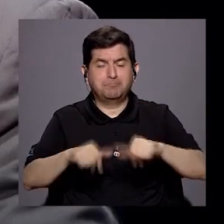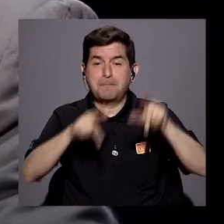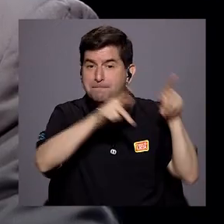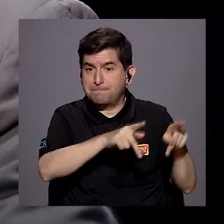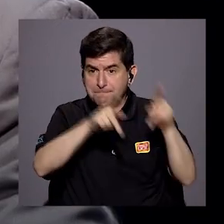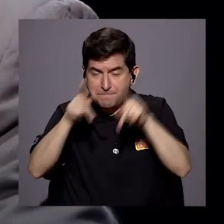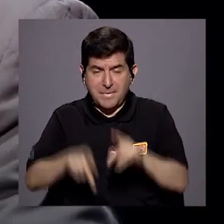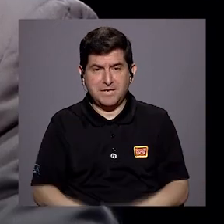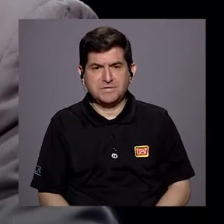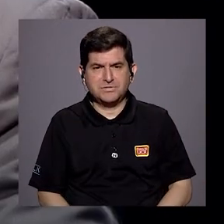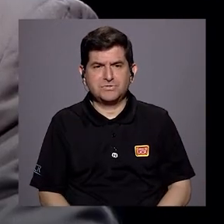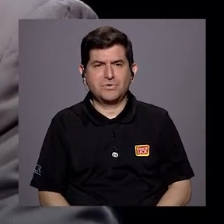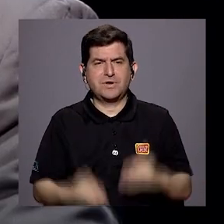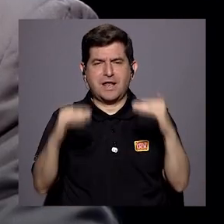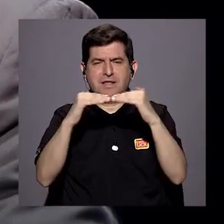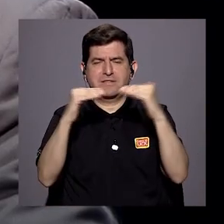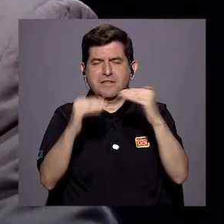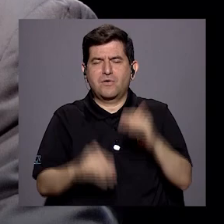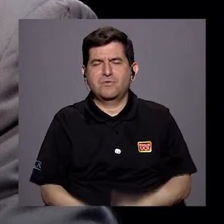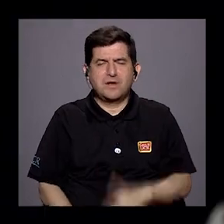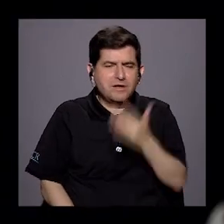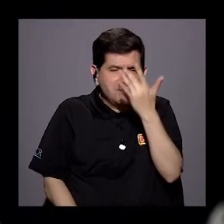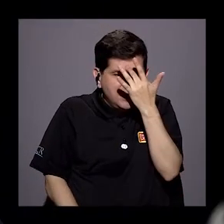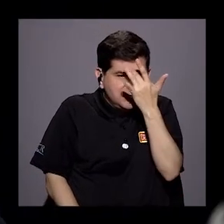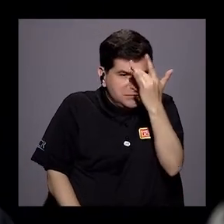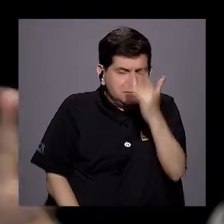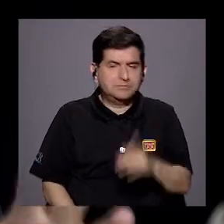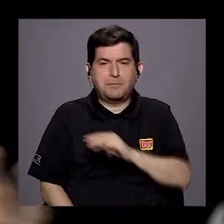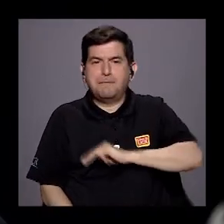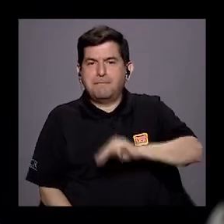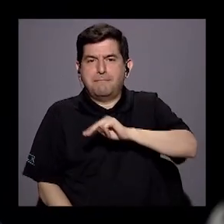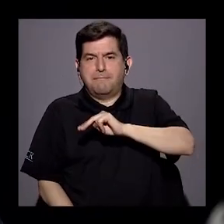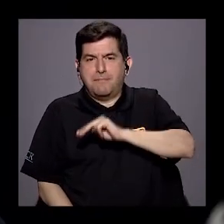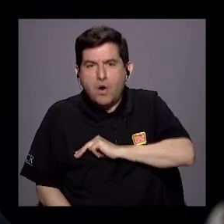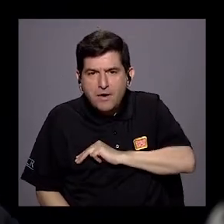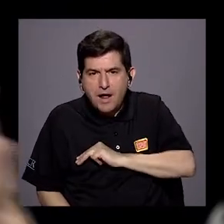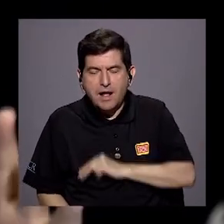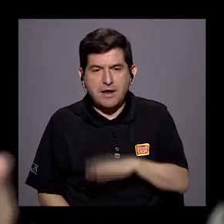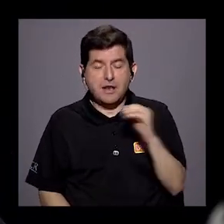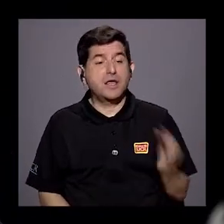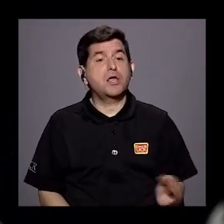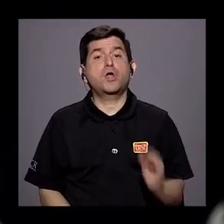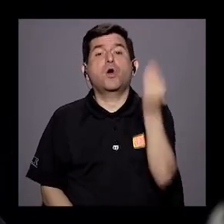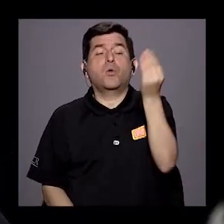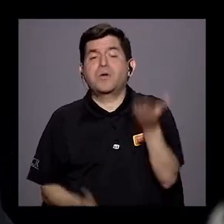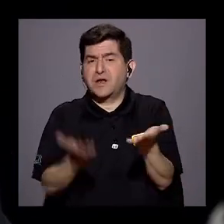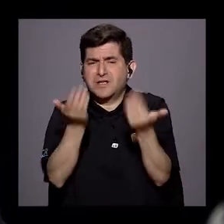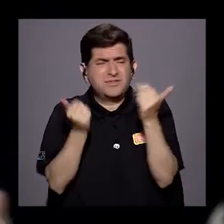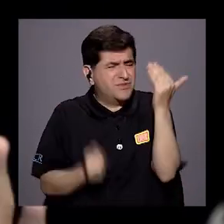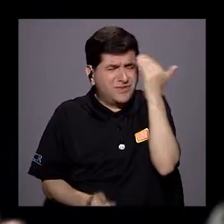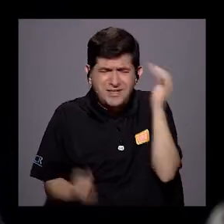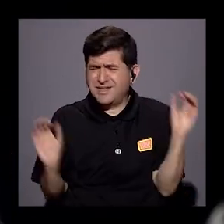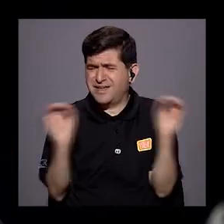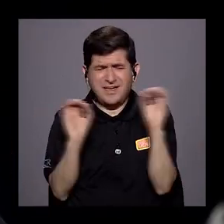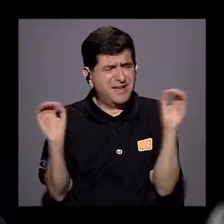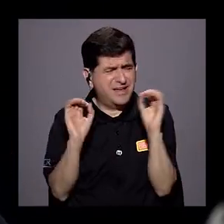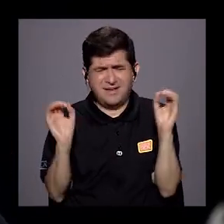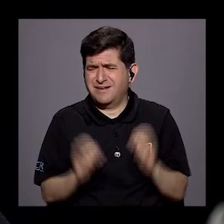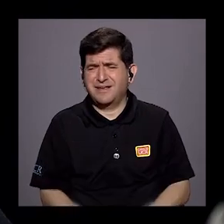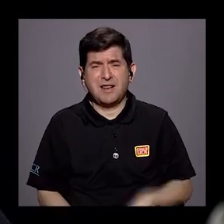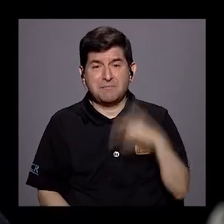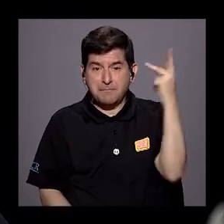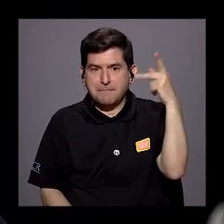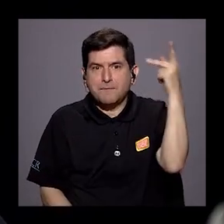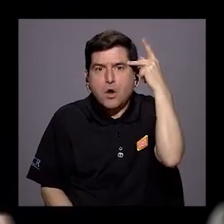gente de cierto nivel intelectual, moral, y los jóvenes no quiere saber nada de política,